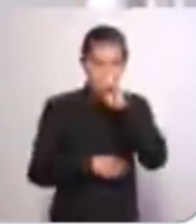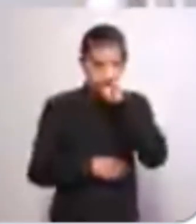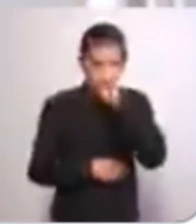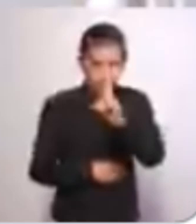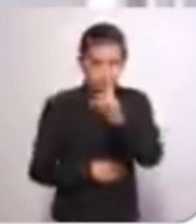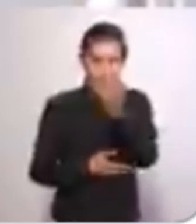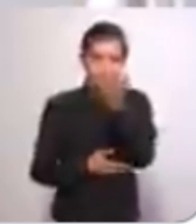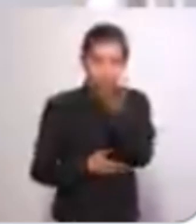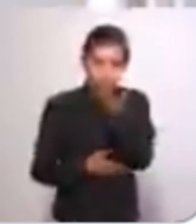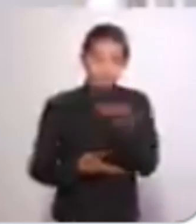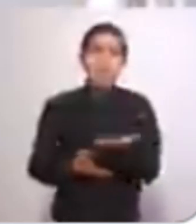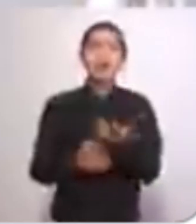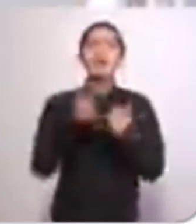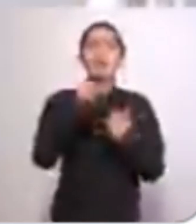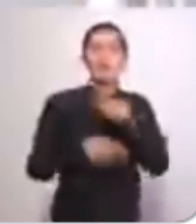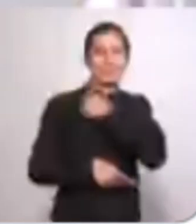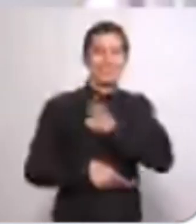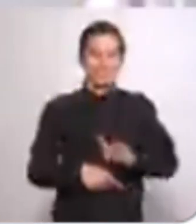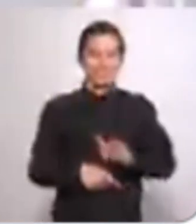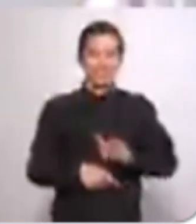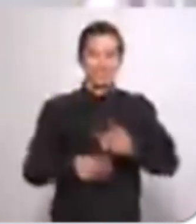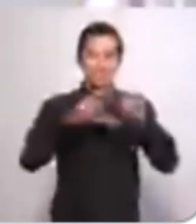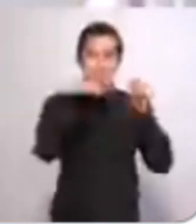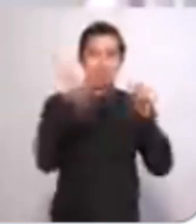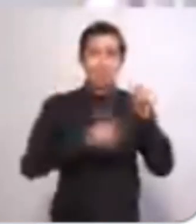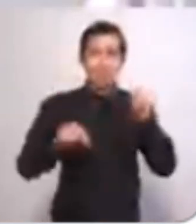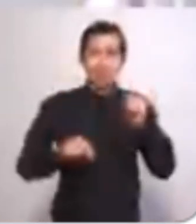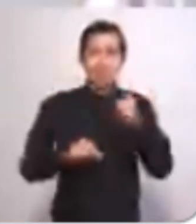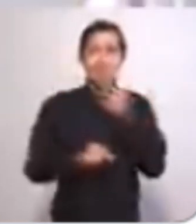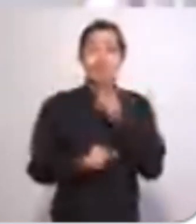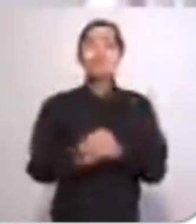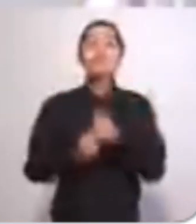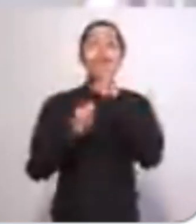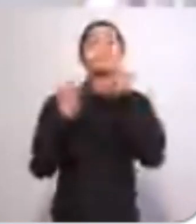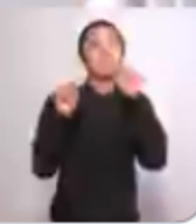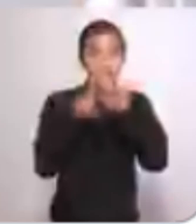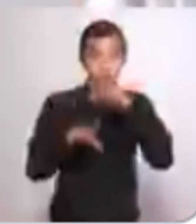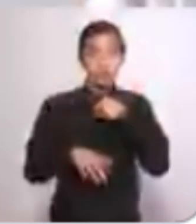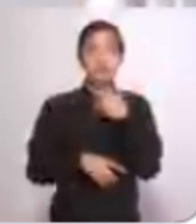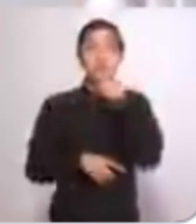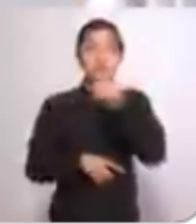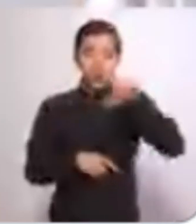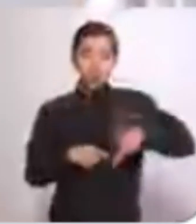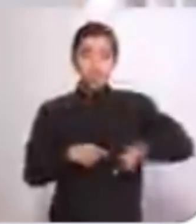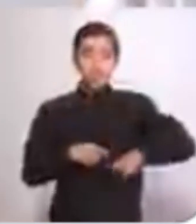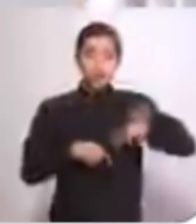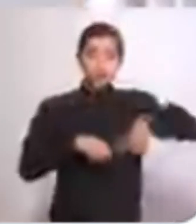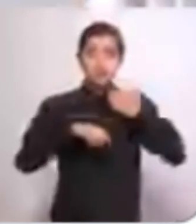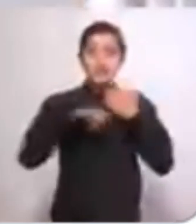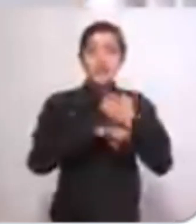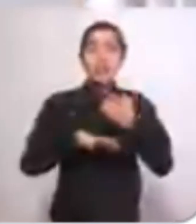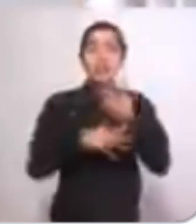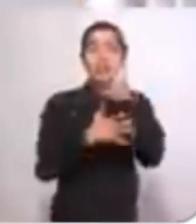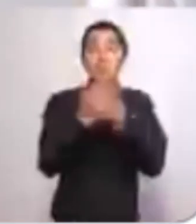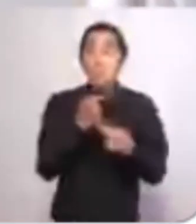que usted me merece como presidente de la República, pero también se lo digo como gobernador de un estado binacional,